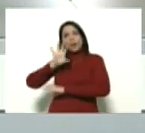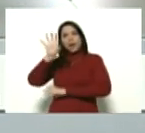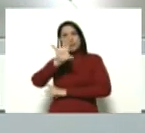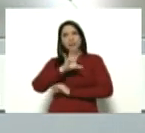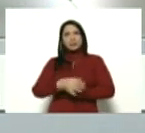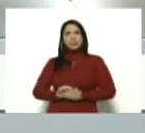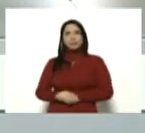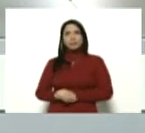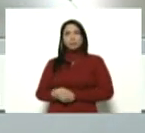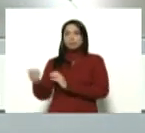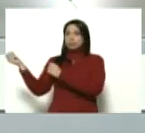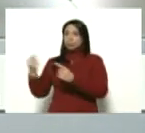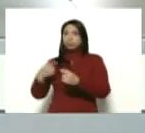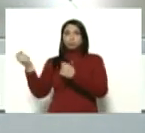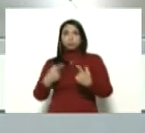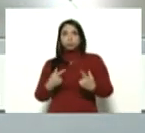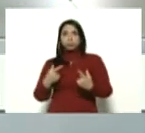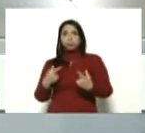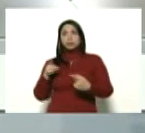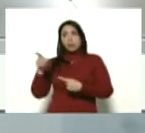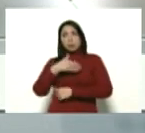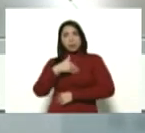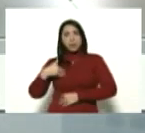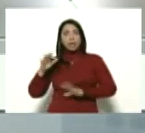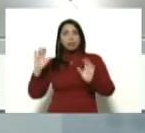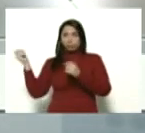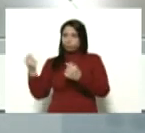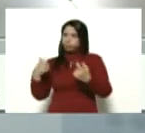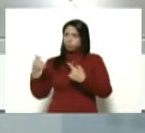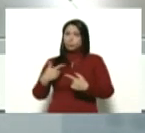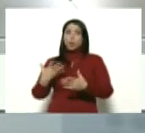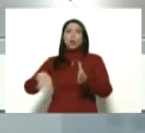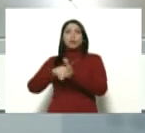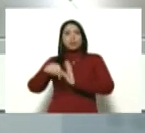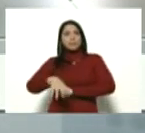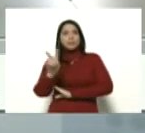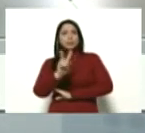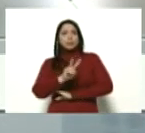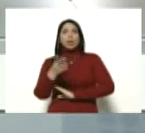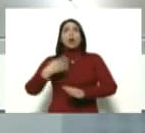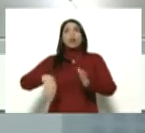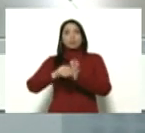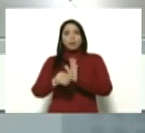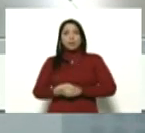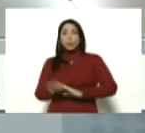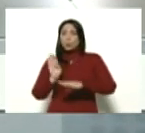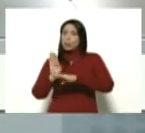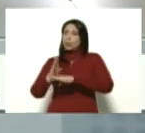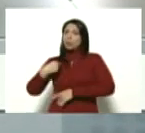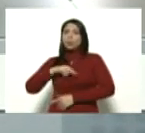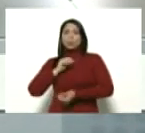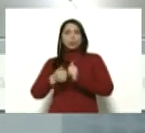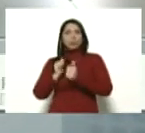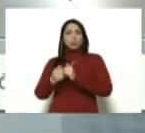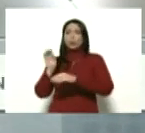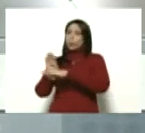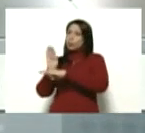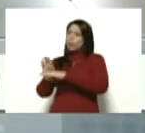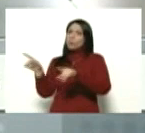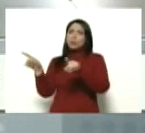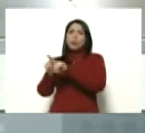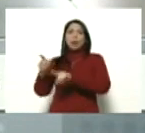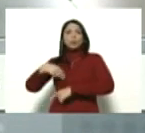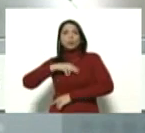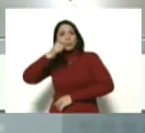a uno por uno si ellos así lo quisieron, a uno por uno nuestros atletas, cuidar a nuestros muchachos, como cuidamos en nuestro pueblo.